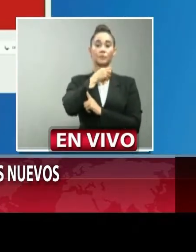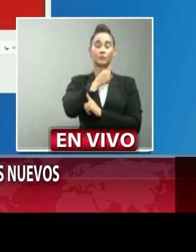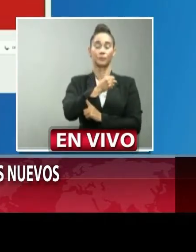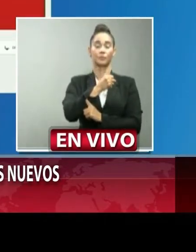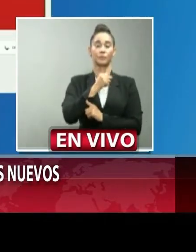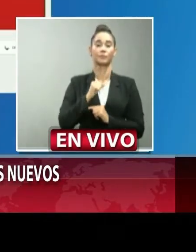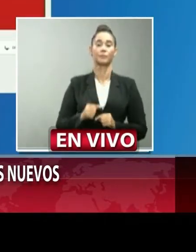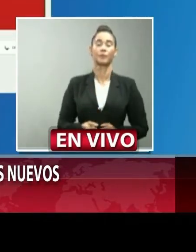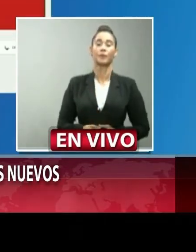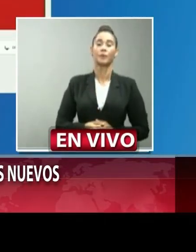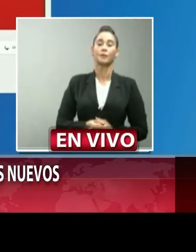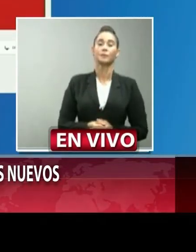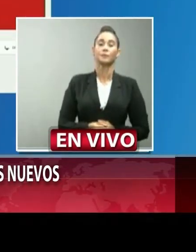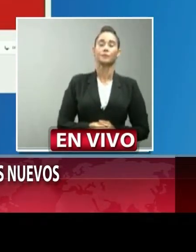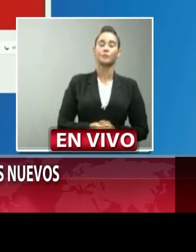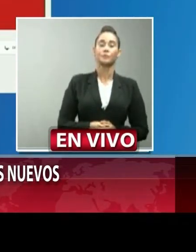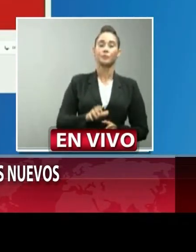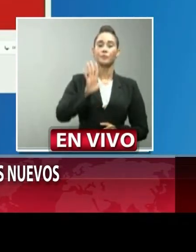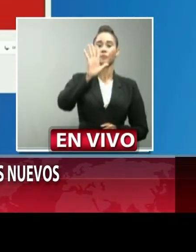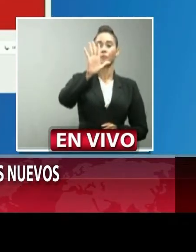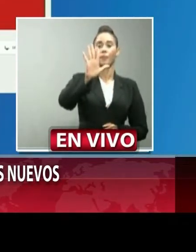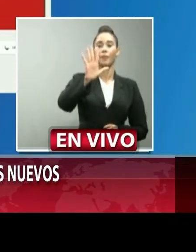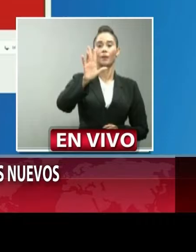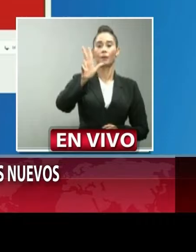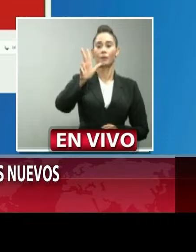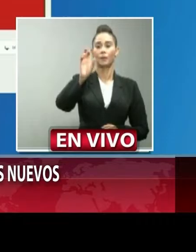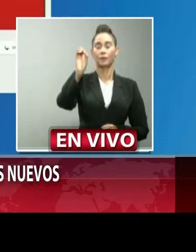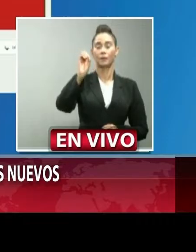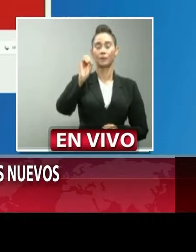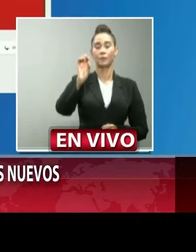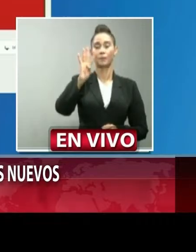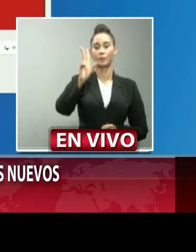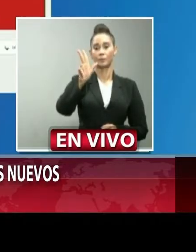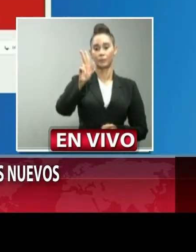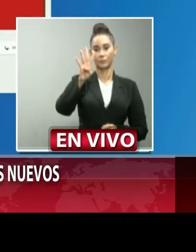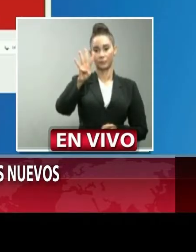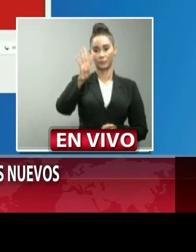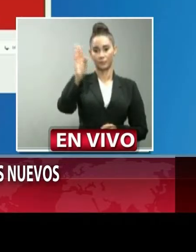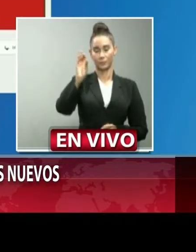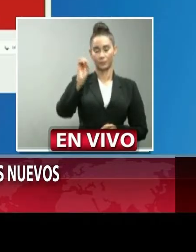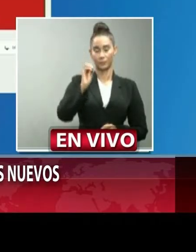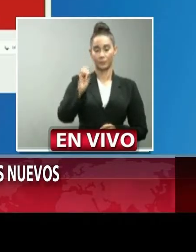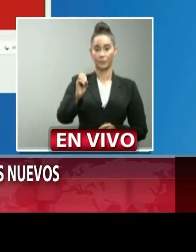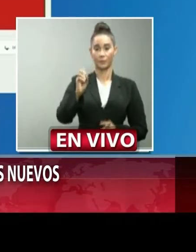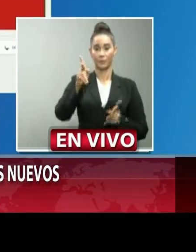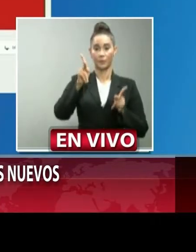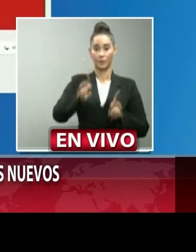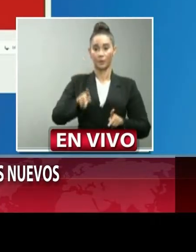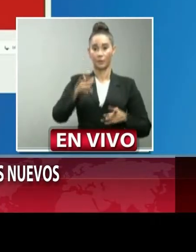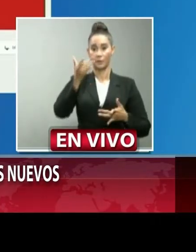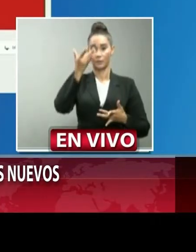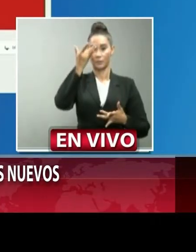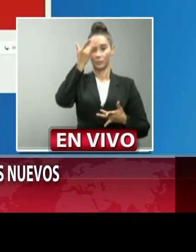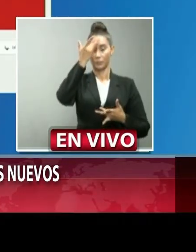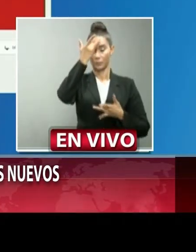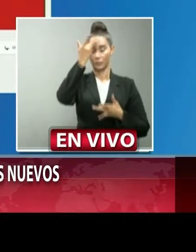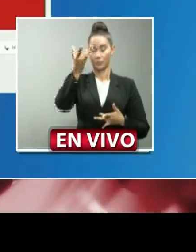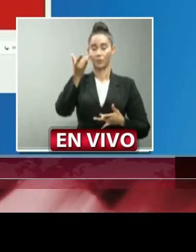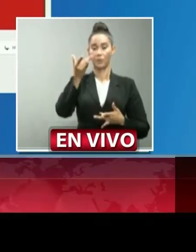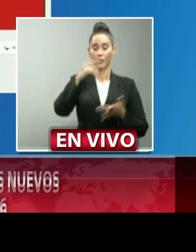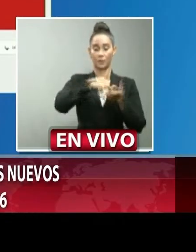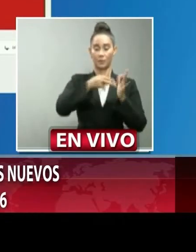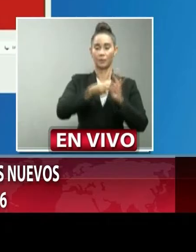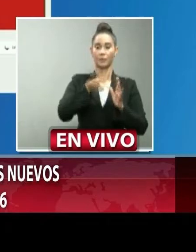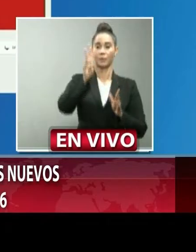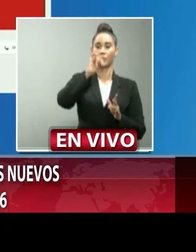el 53.34% de los afectados es decir 25